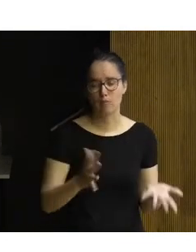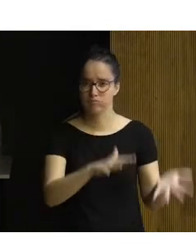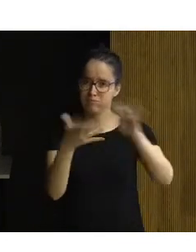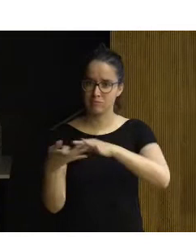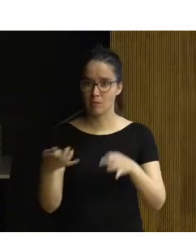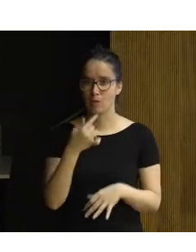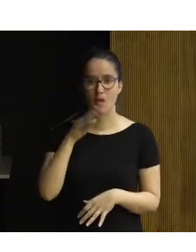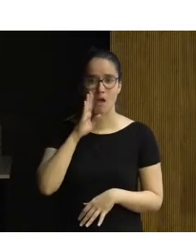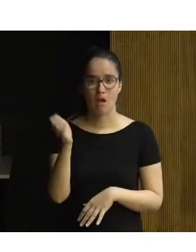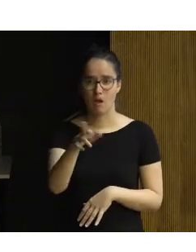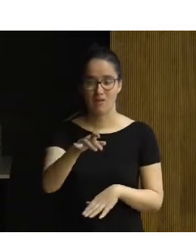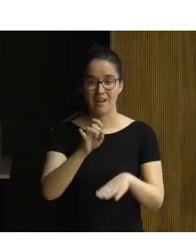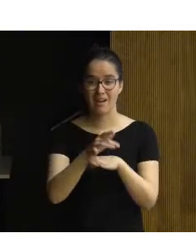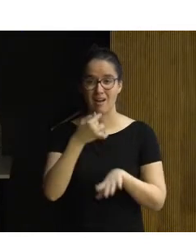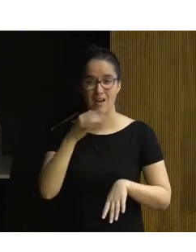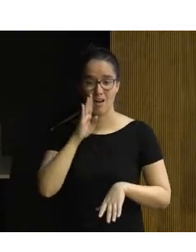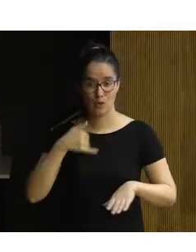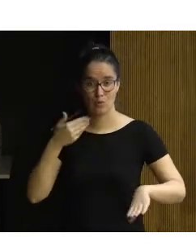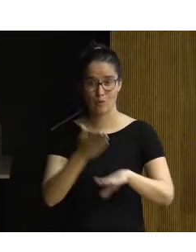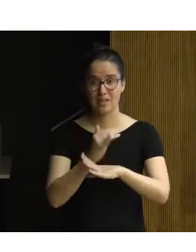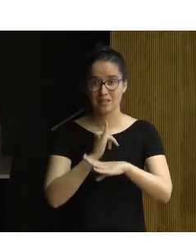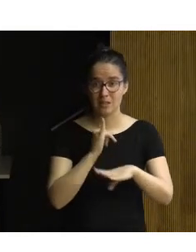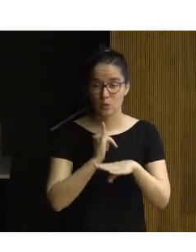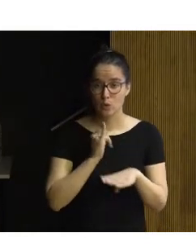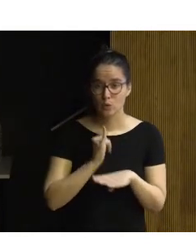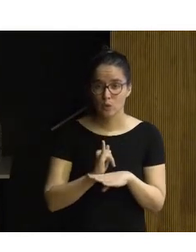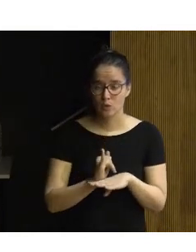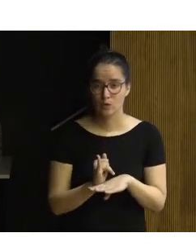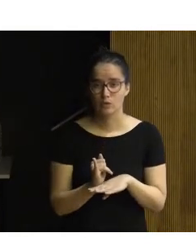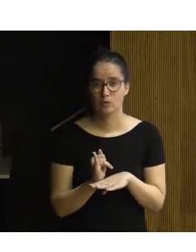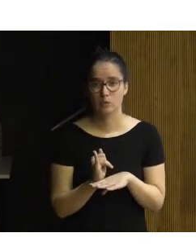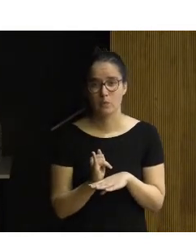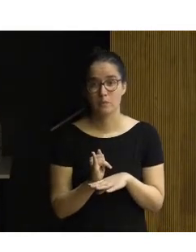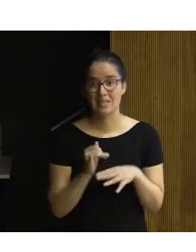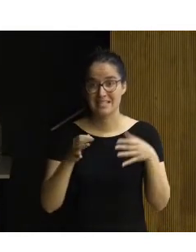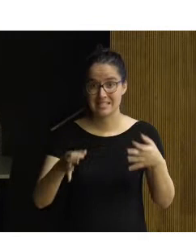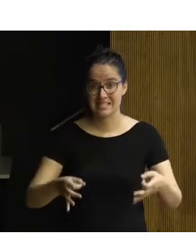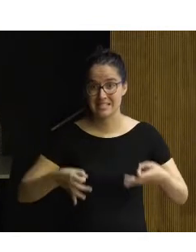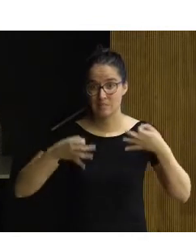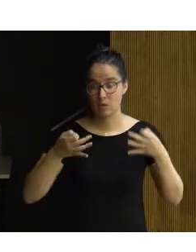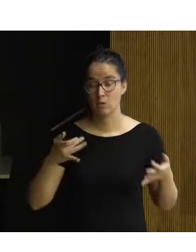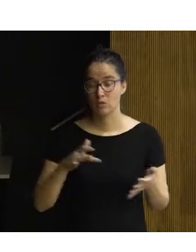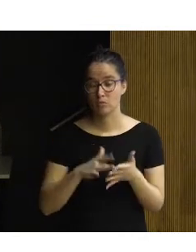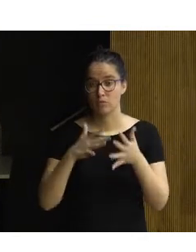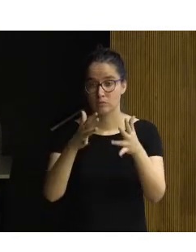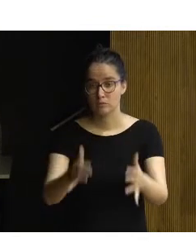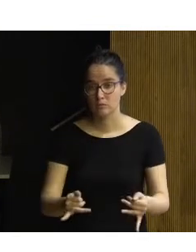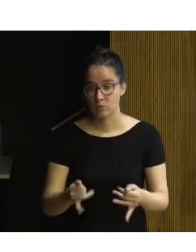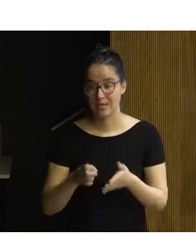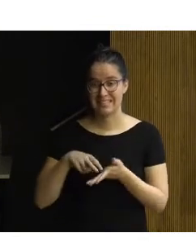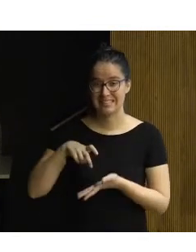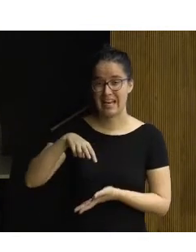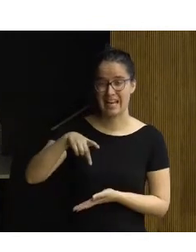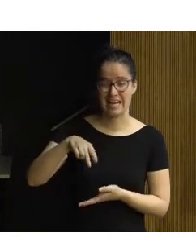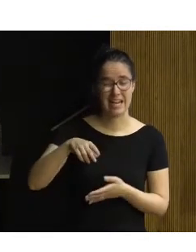Javier comentaba esa carta, me acordaba de cuando iba al instituto y siempre cuando yo llegaba iba a subir, había unas escaleras